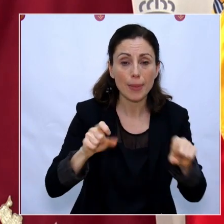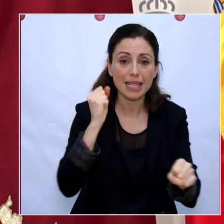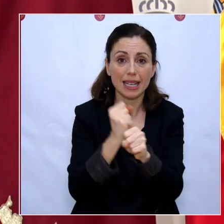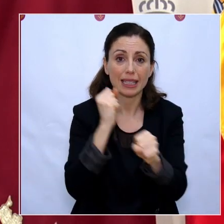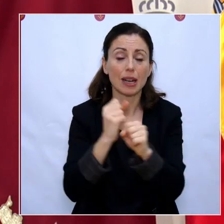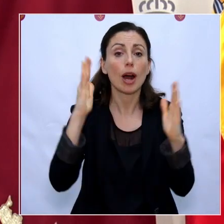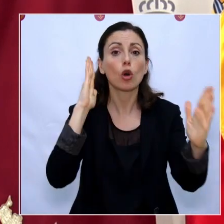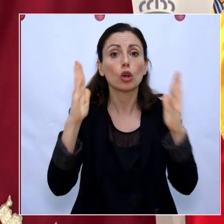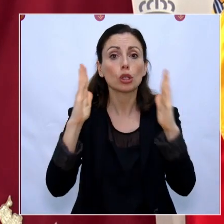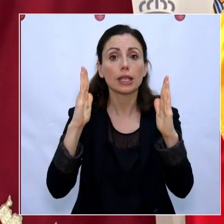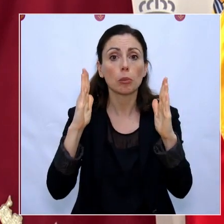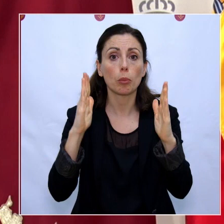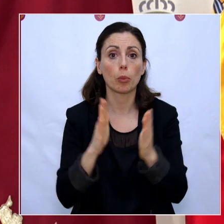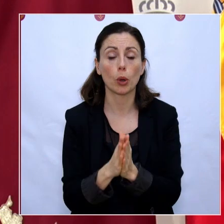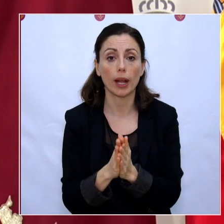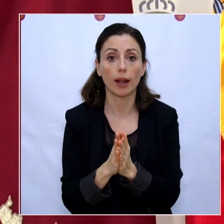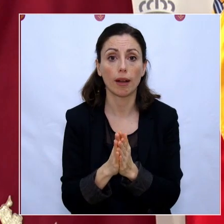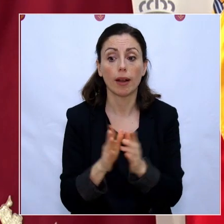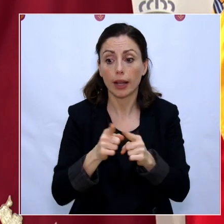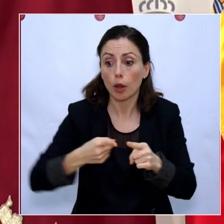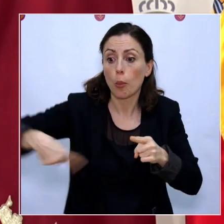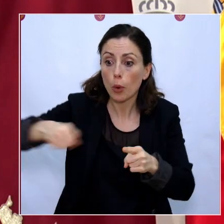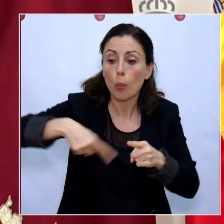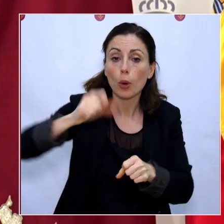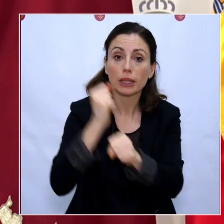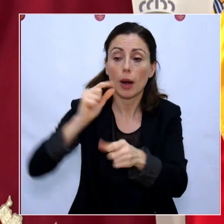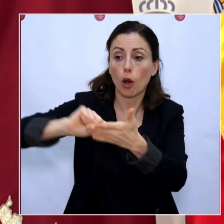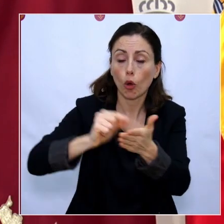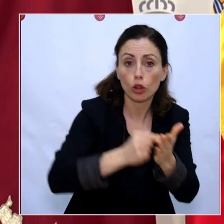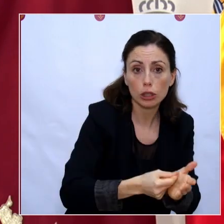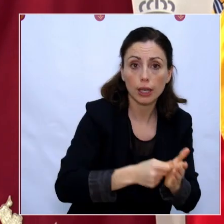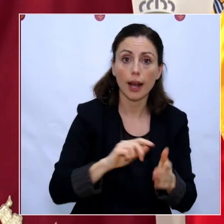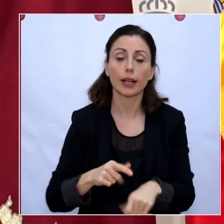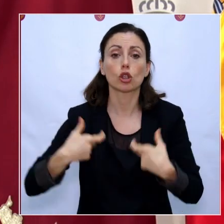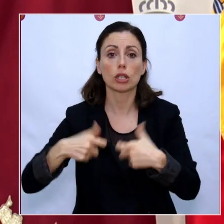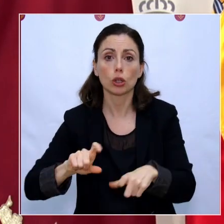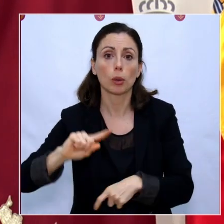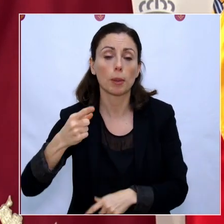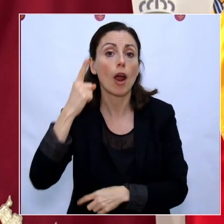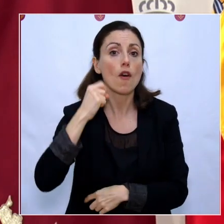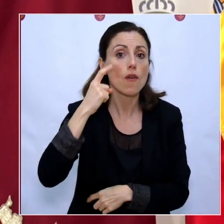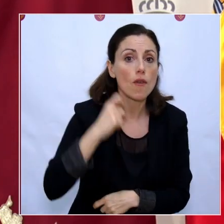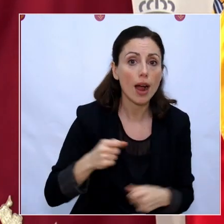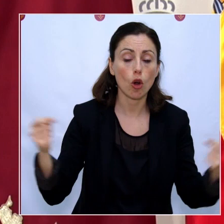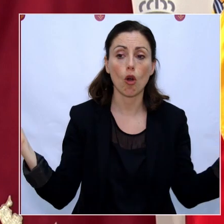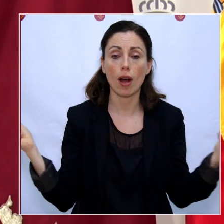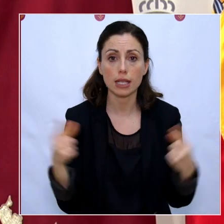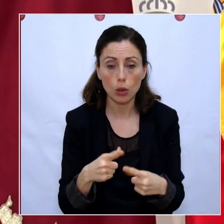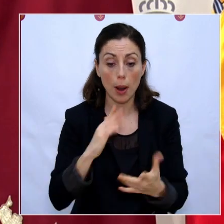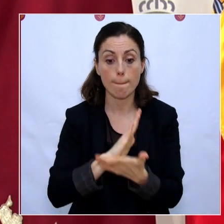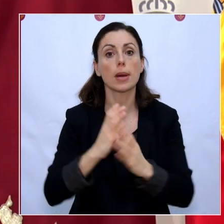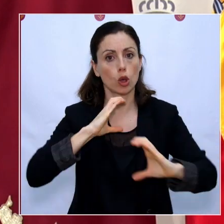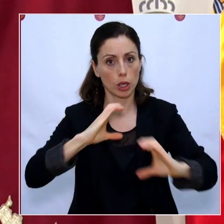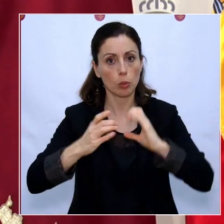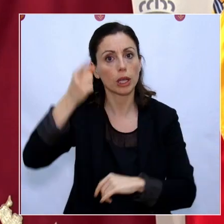suministran trabajadores al sector primario, los bancos, las aseguradoras, los medios de comunicación también lo son,